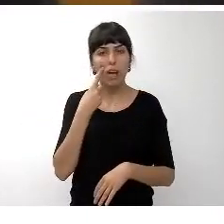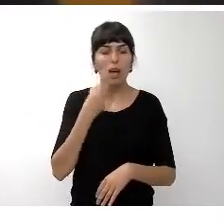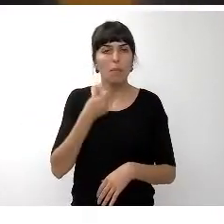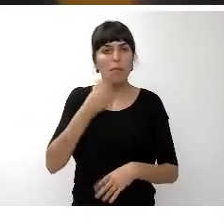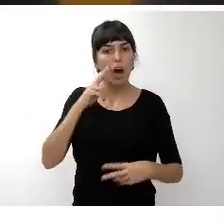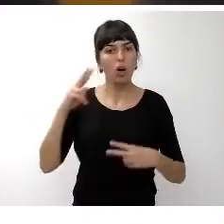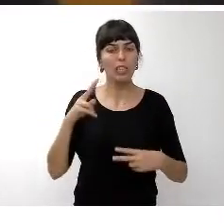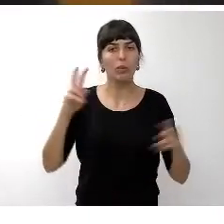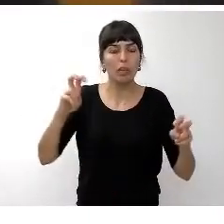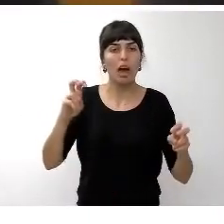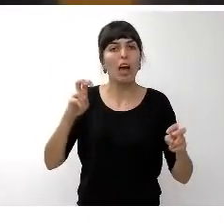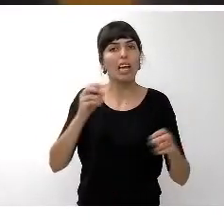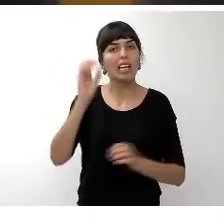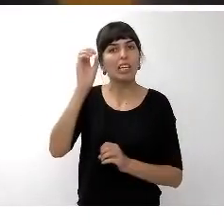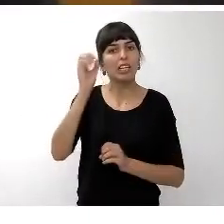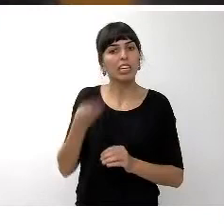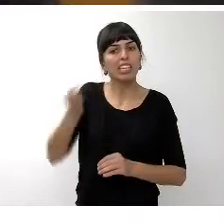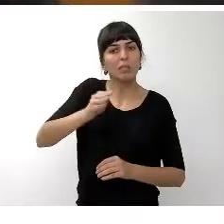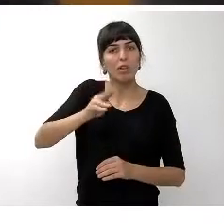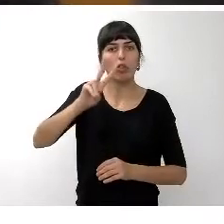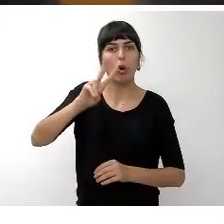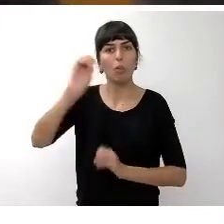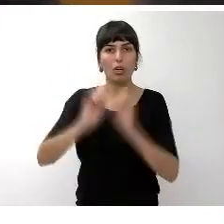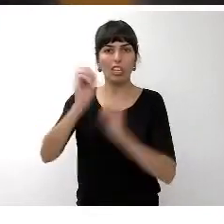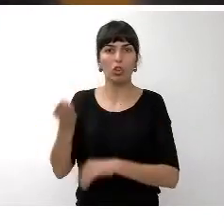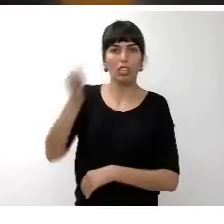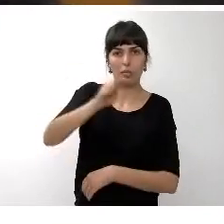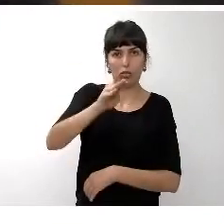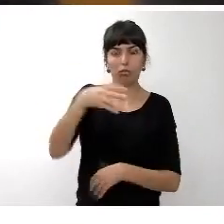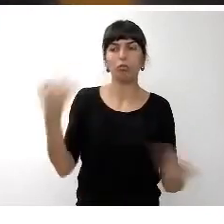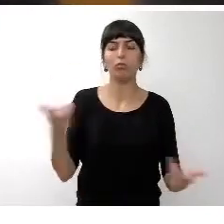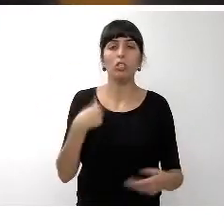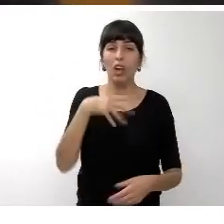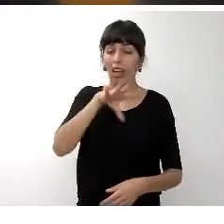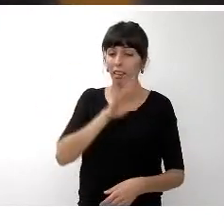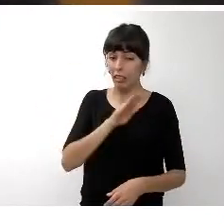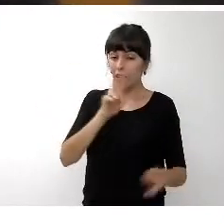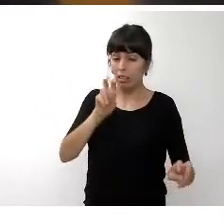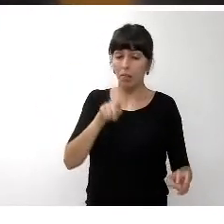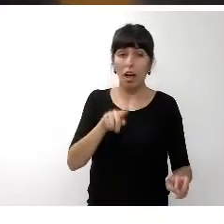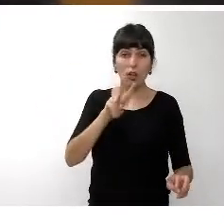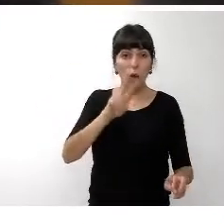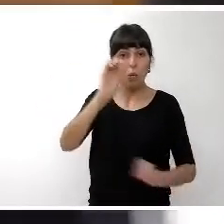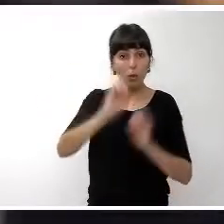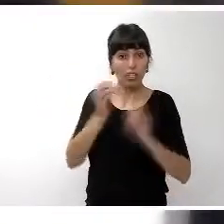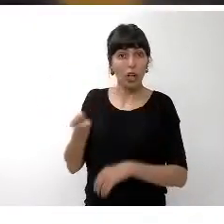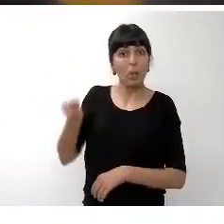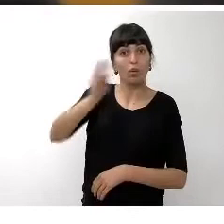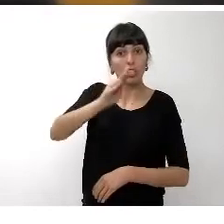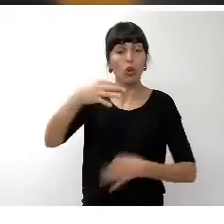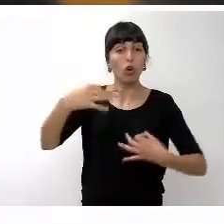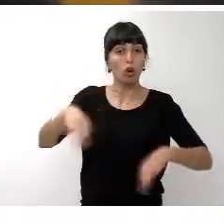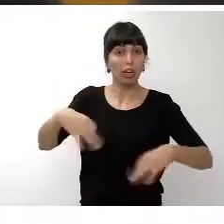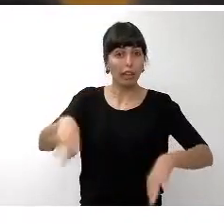su crecimiento sería un 2% y entendiendo que este 2% de aportaciones corrientes